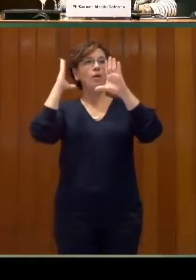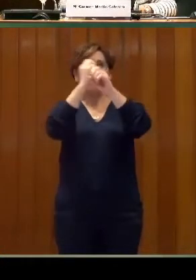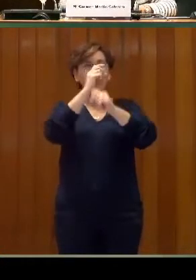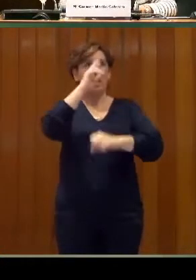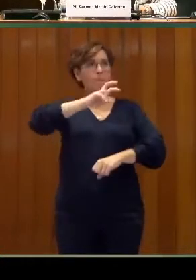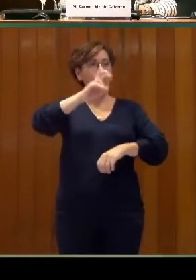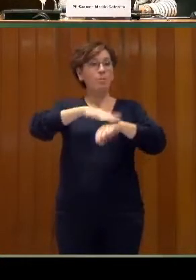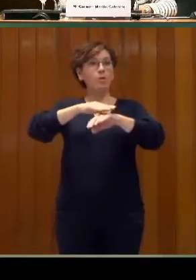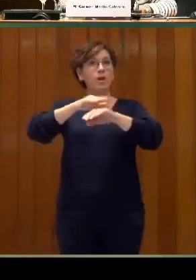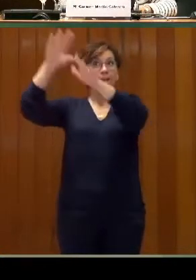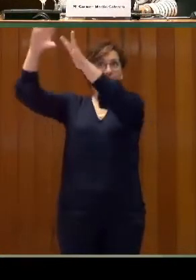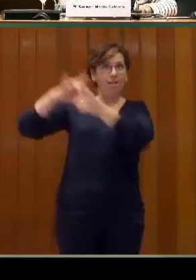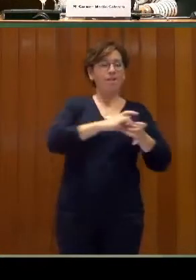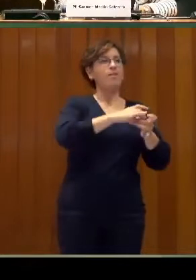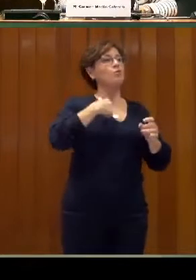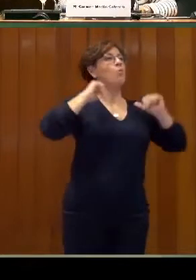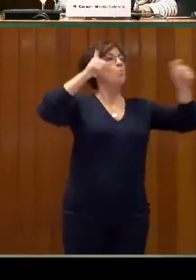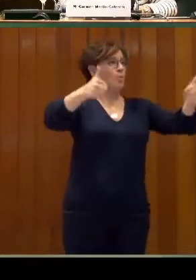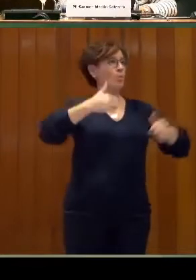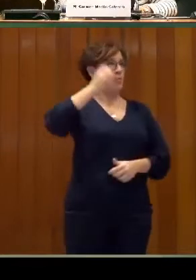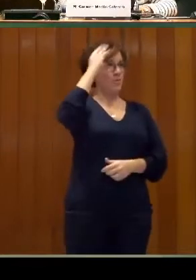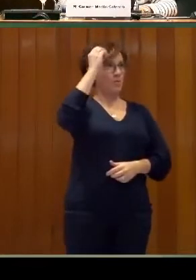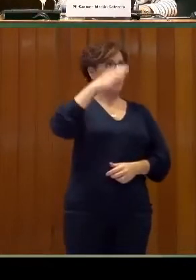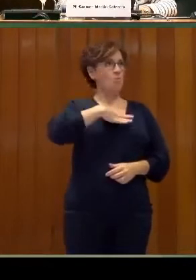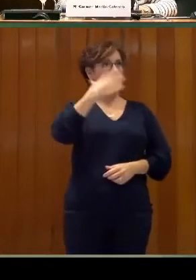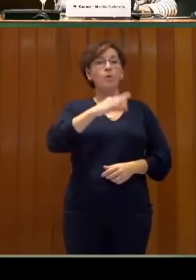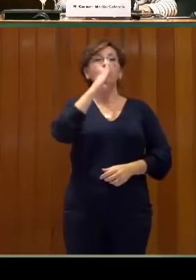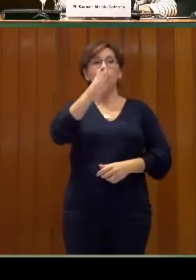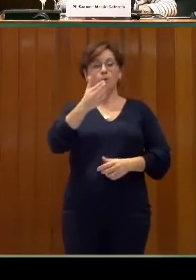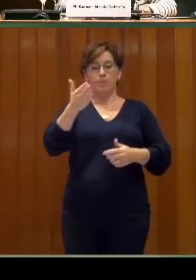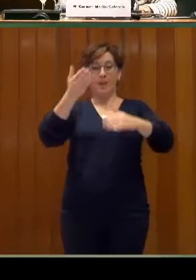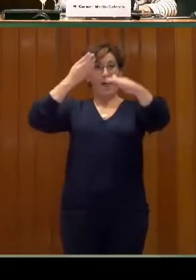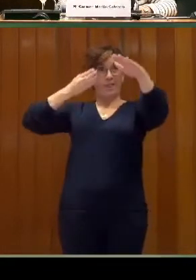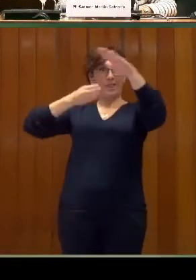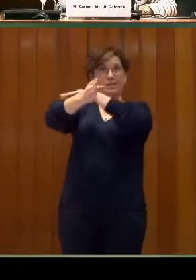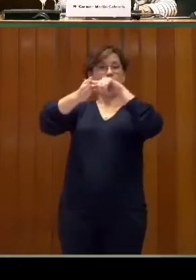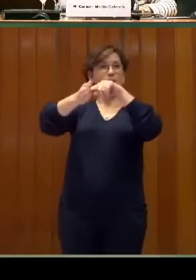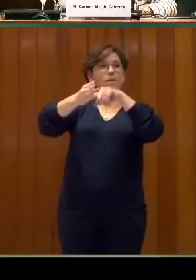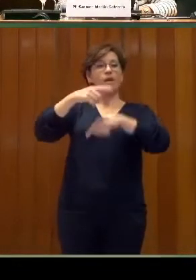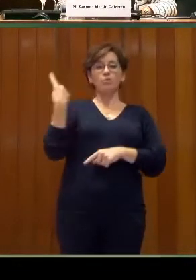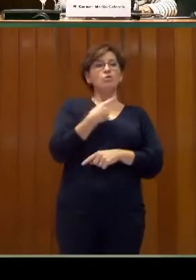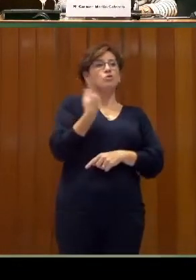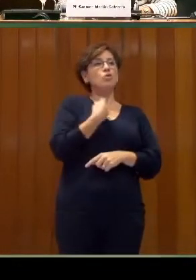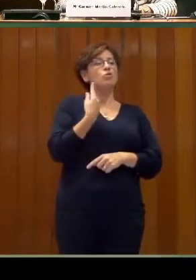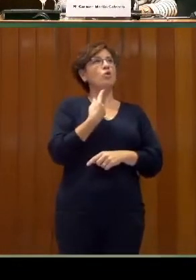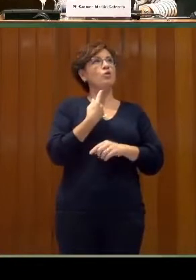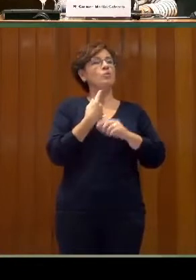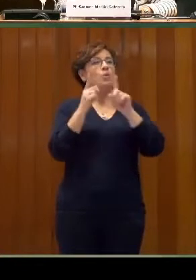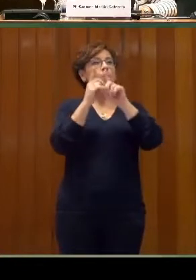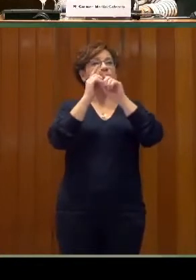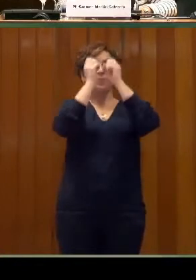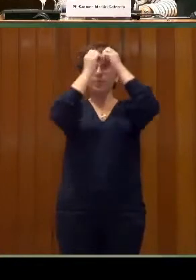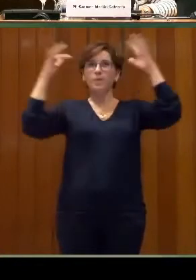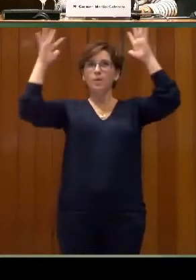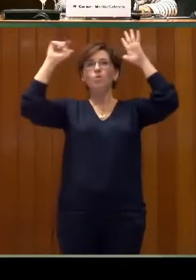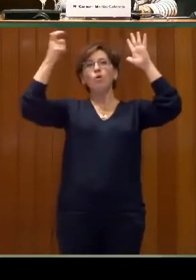mi presentación, porque nosotros la accesibilidad la enmarcamos dentro de un proyecto más amplio que es